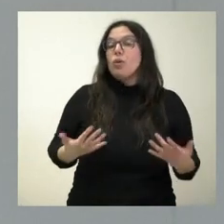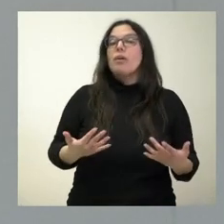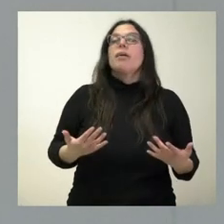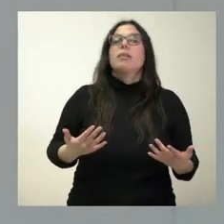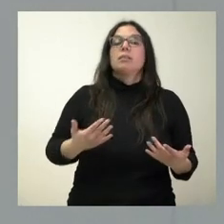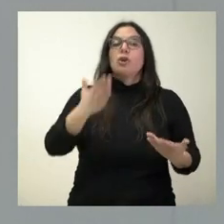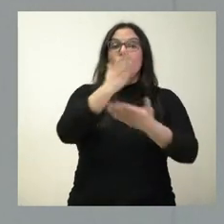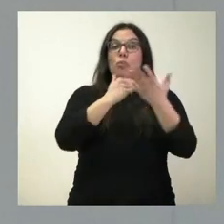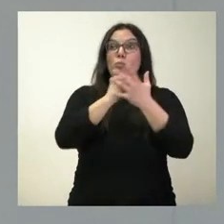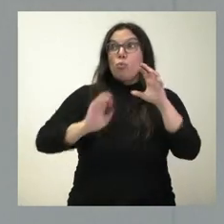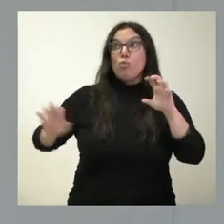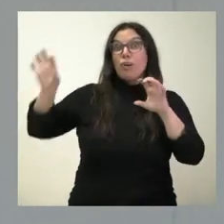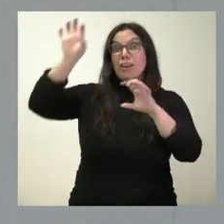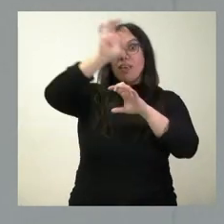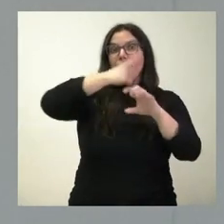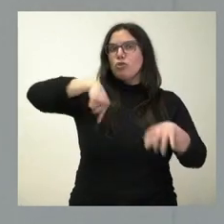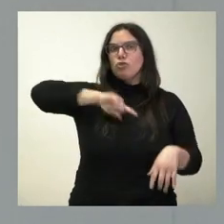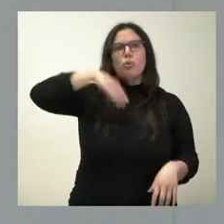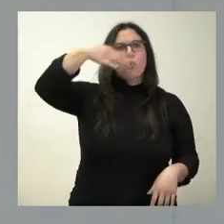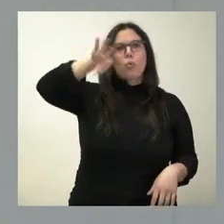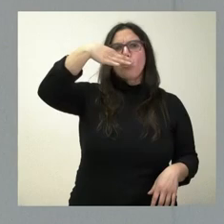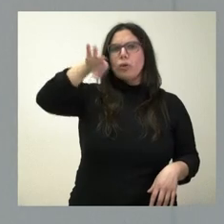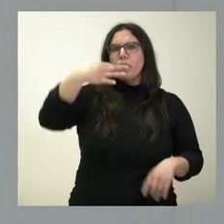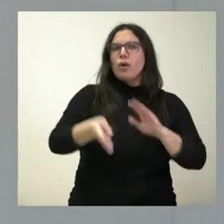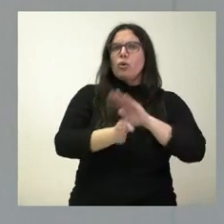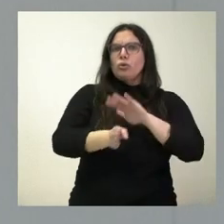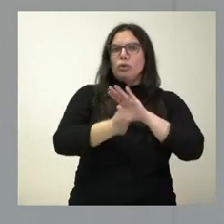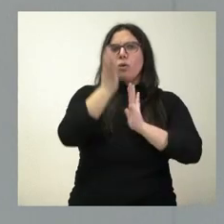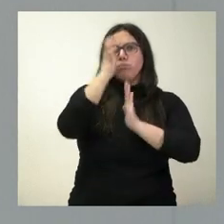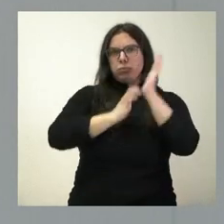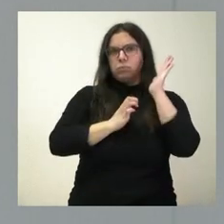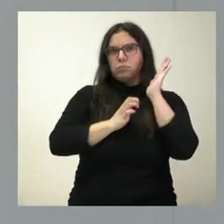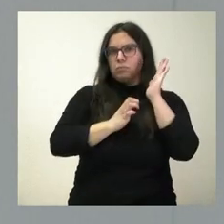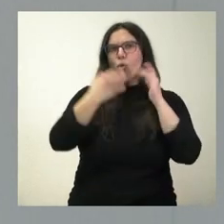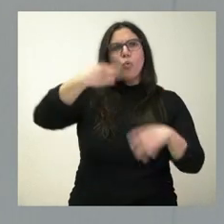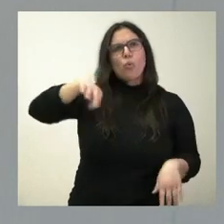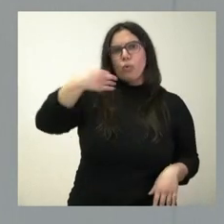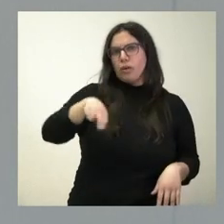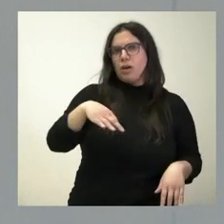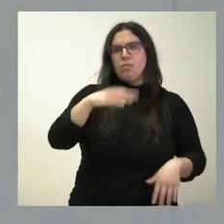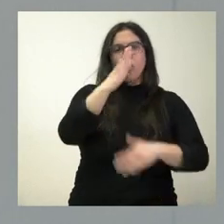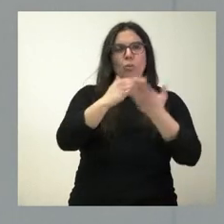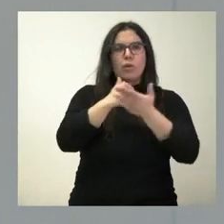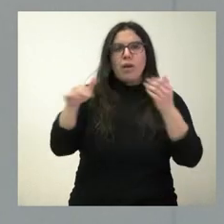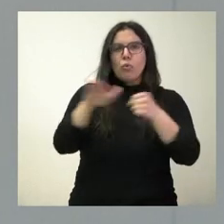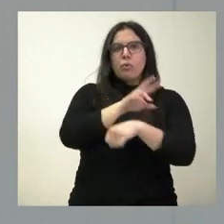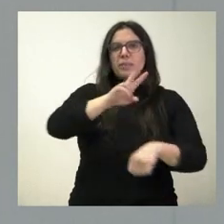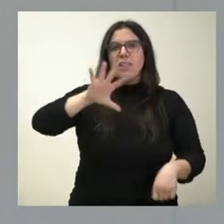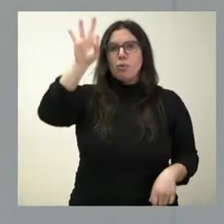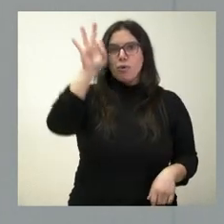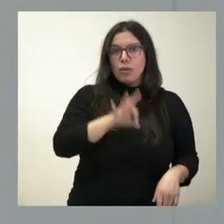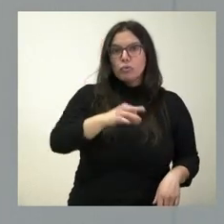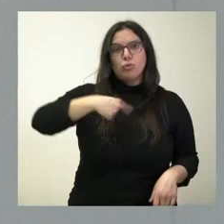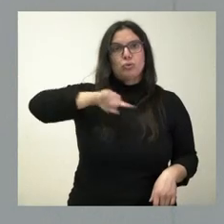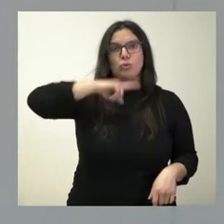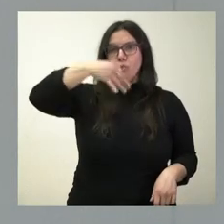la única comunidad autónoma de España que tiene esta posibilidad. La única donde una comunidad autónoma financia el 25% del coste